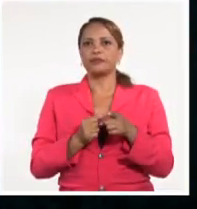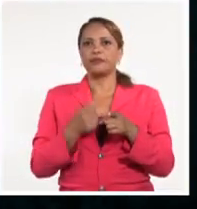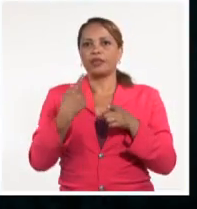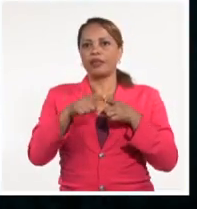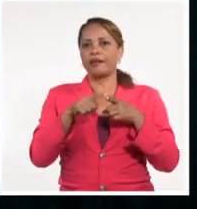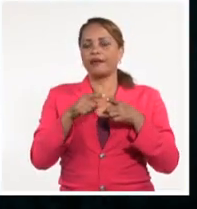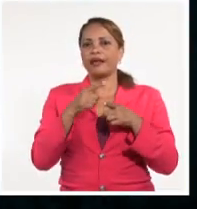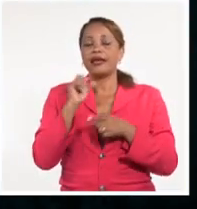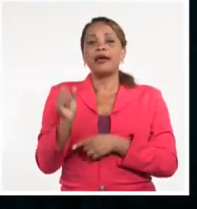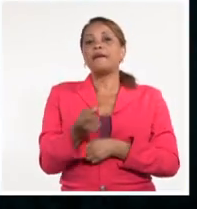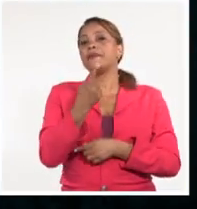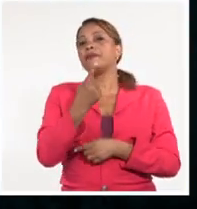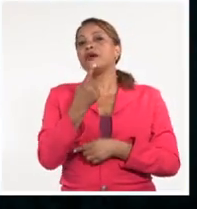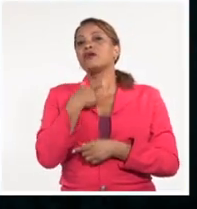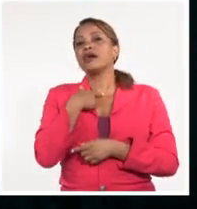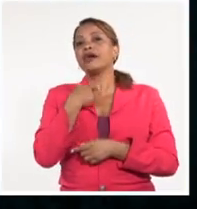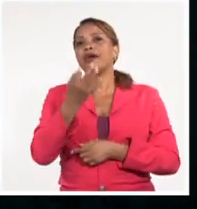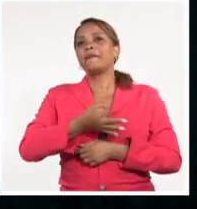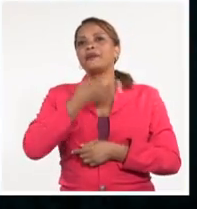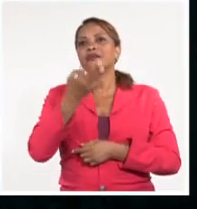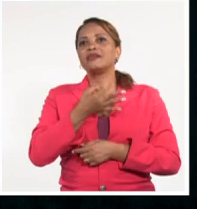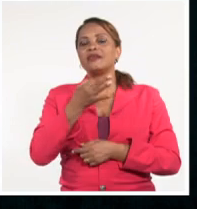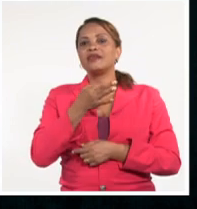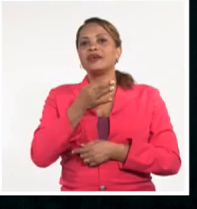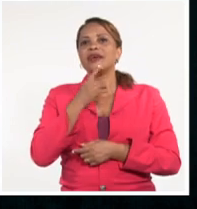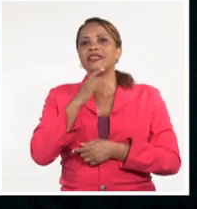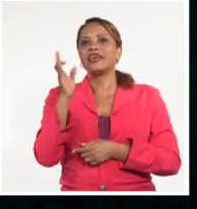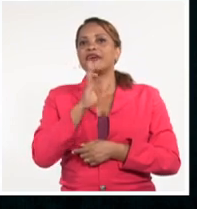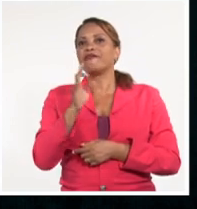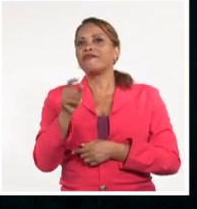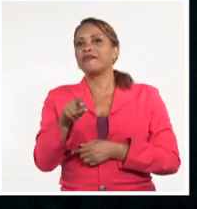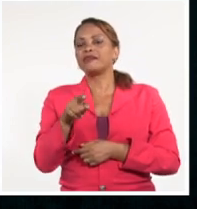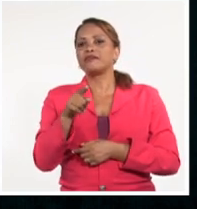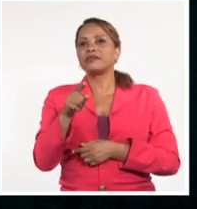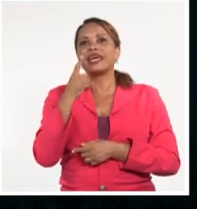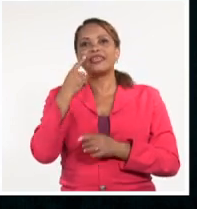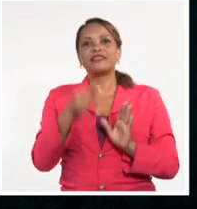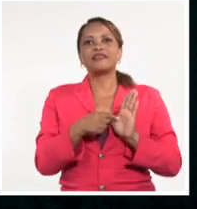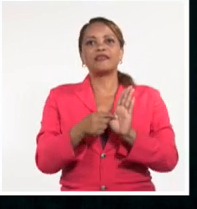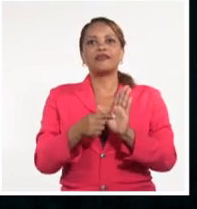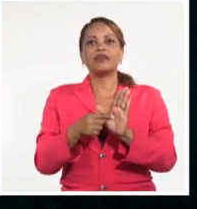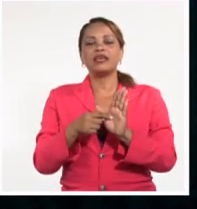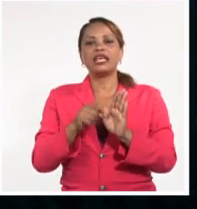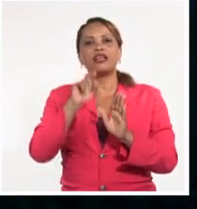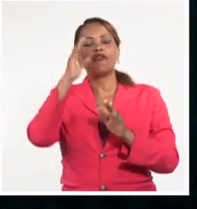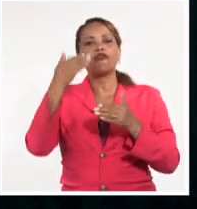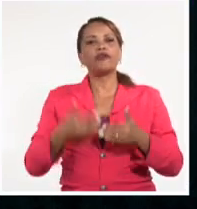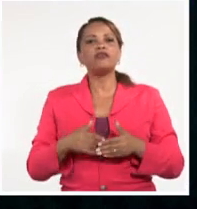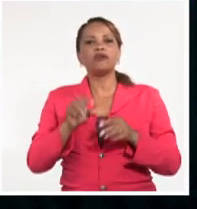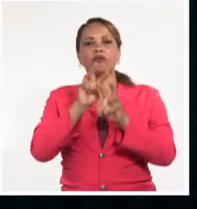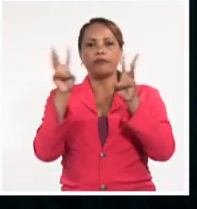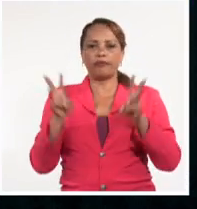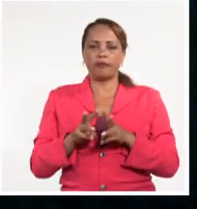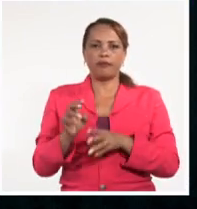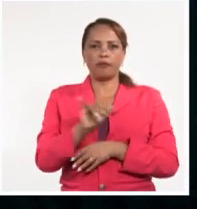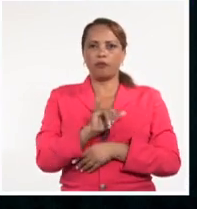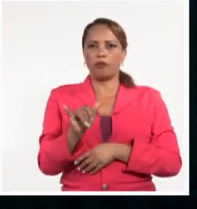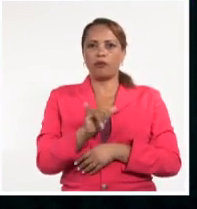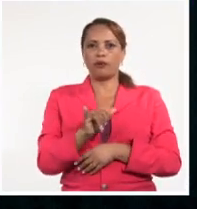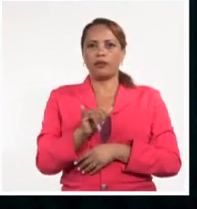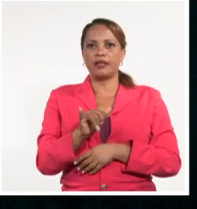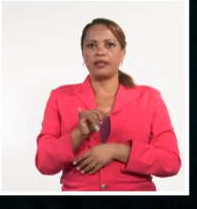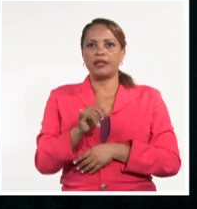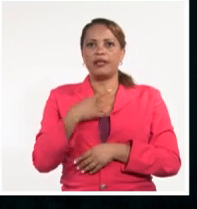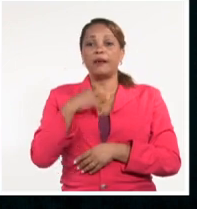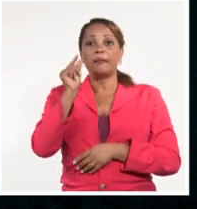recientes. En primer lugar, son expresiones de fascismo reflejadas en los espacios, tanto físico como digital. Los